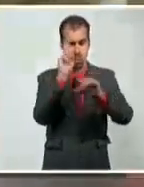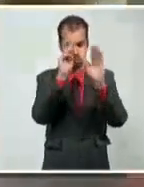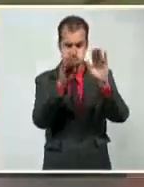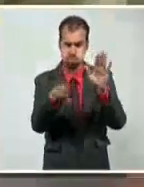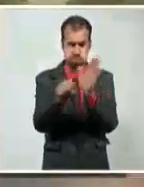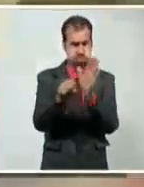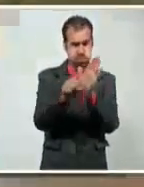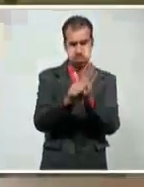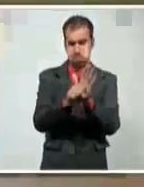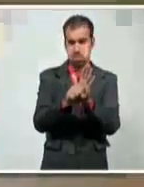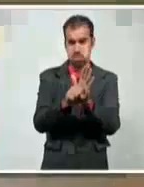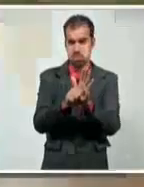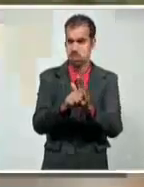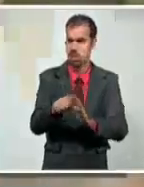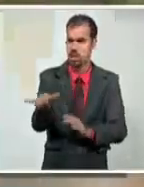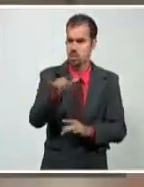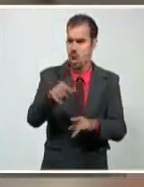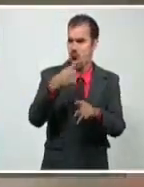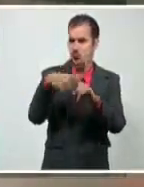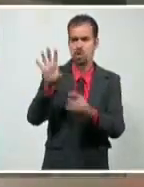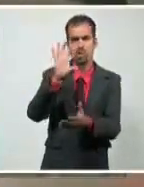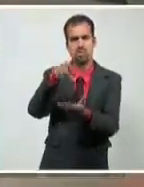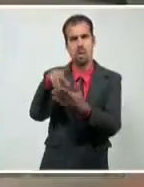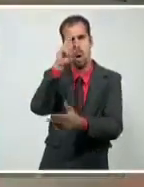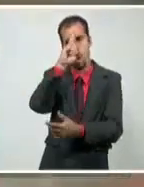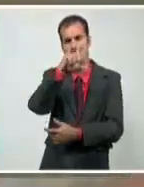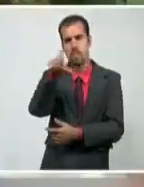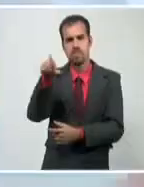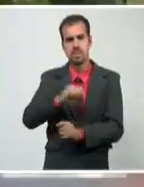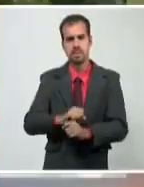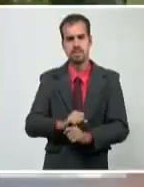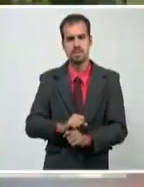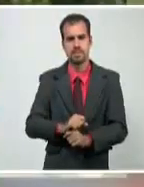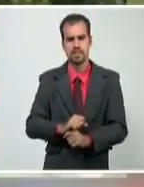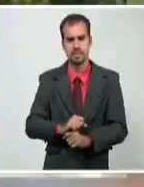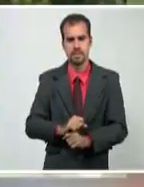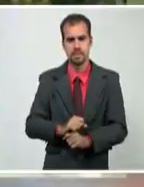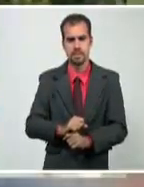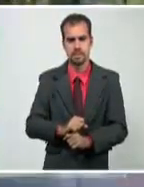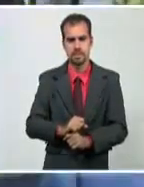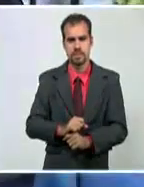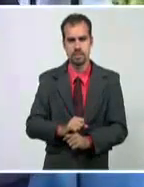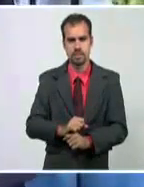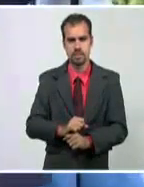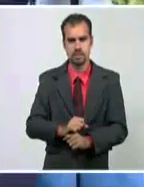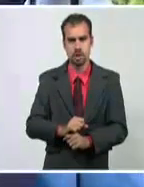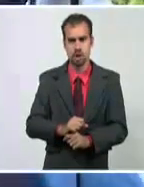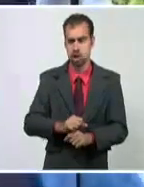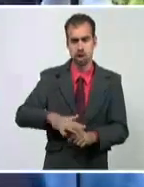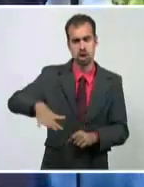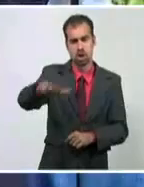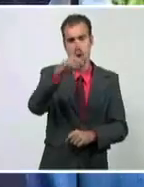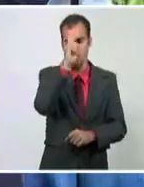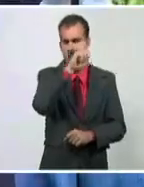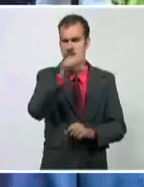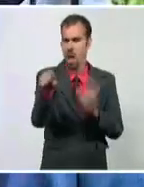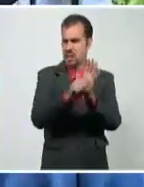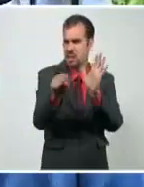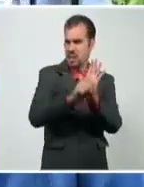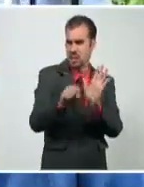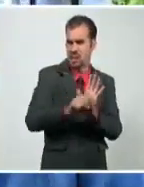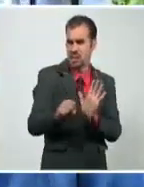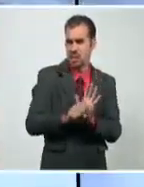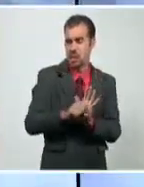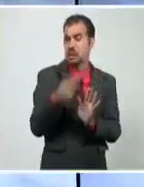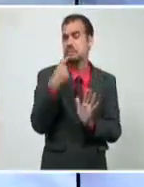con cierta área del hospital Juan Bruno Sallas. Los hospitales están colapsados. Los hospitales colapsados